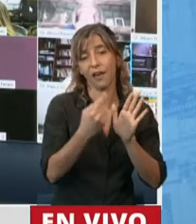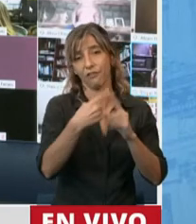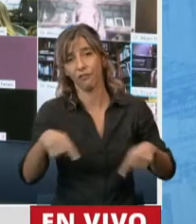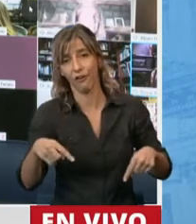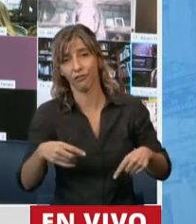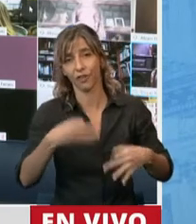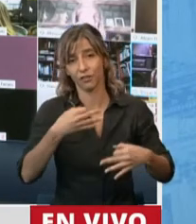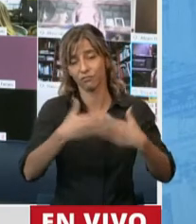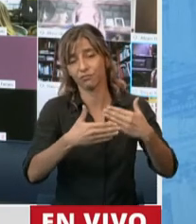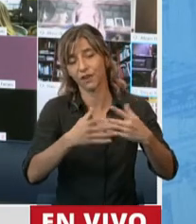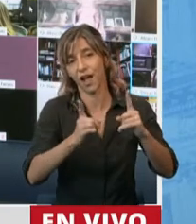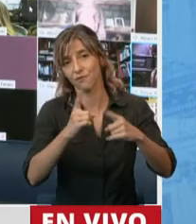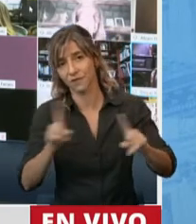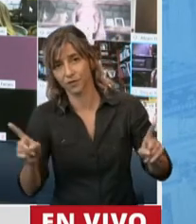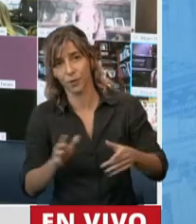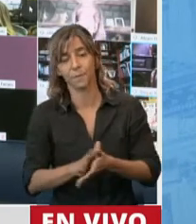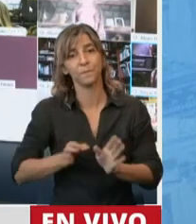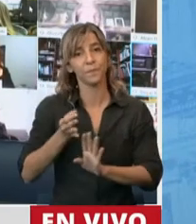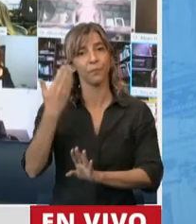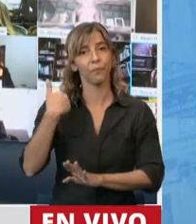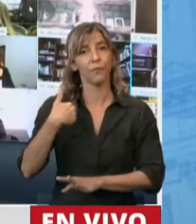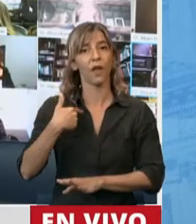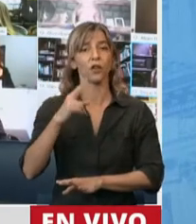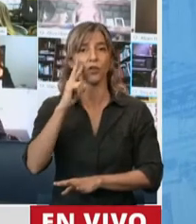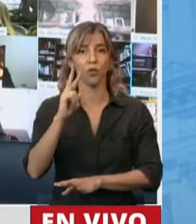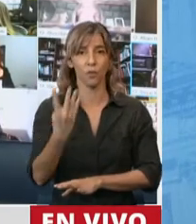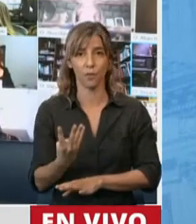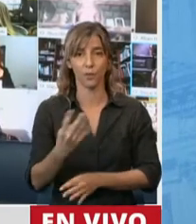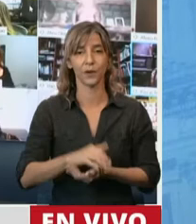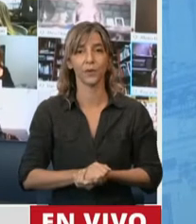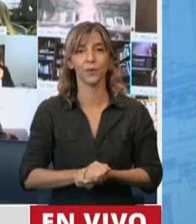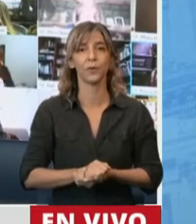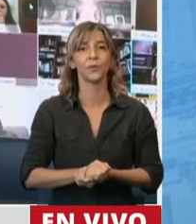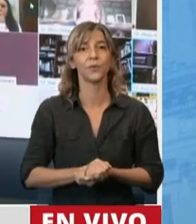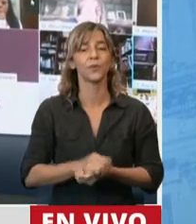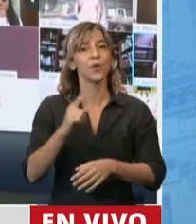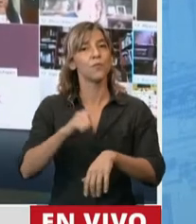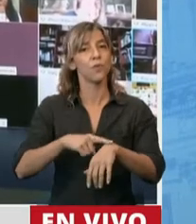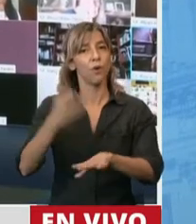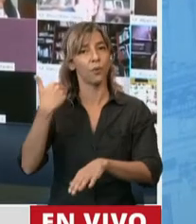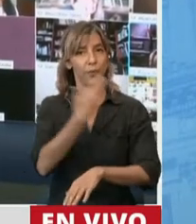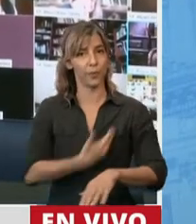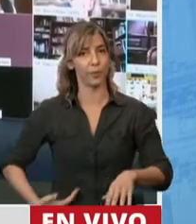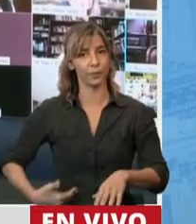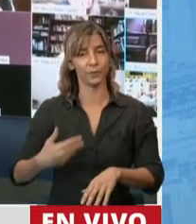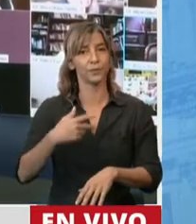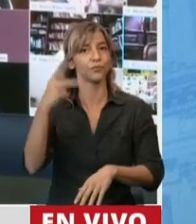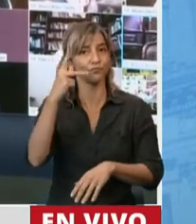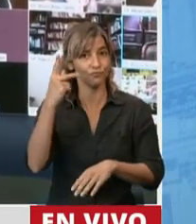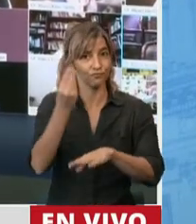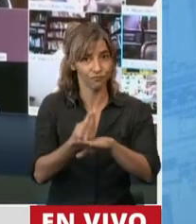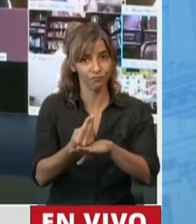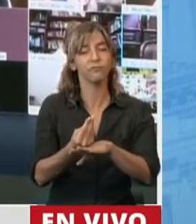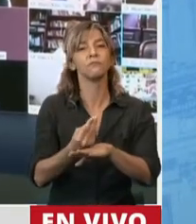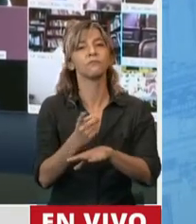año 2004, en el gobierno de Néstor Kirchner, se sancionó la ley de promoción de la